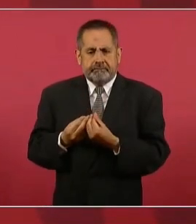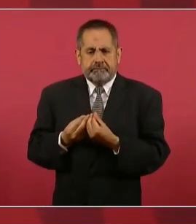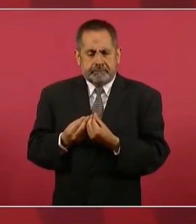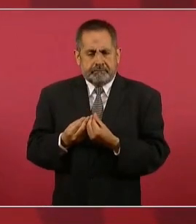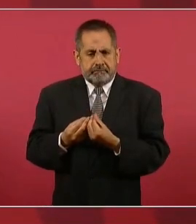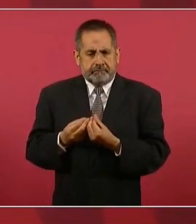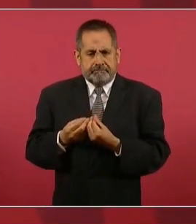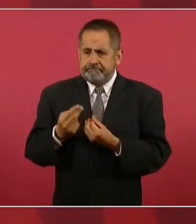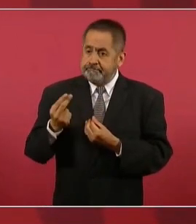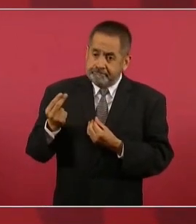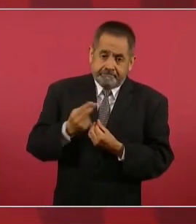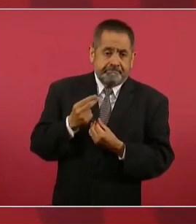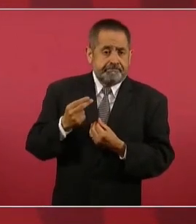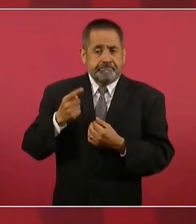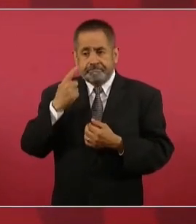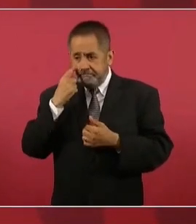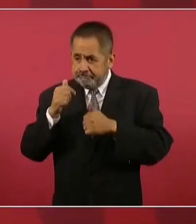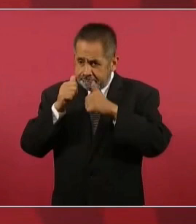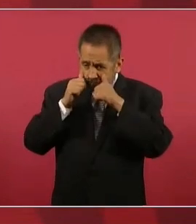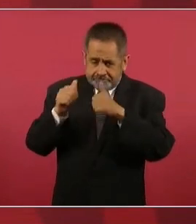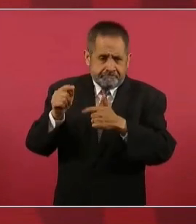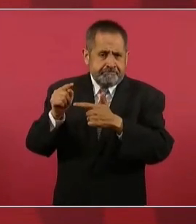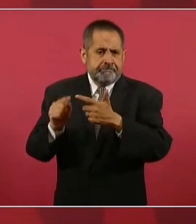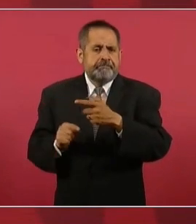necesita, que se requiere.